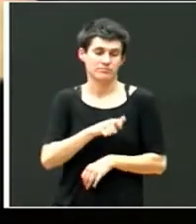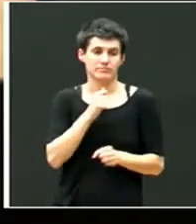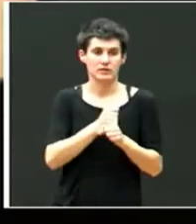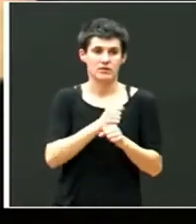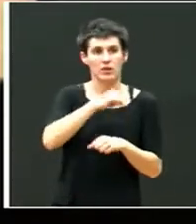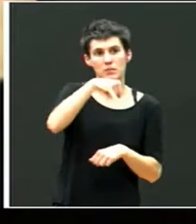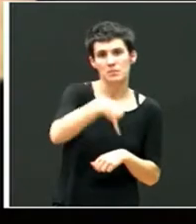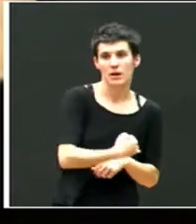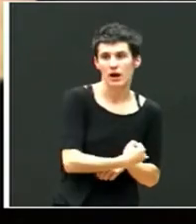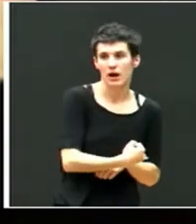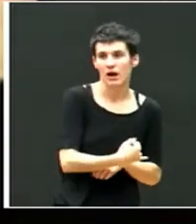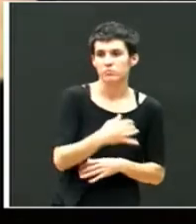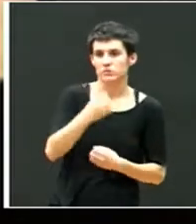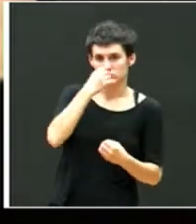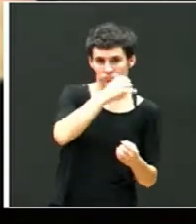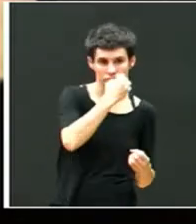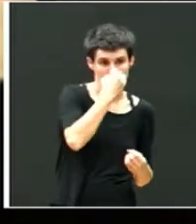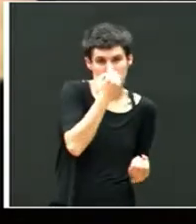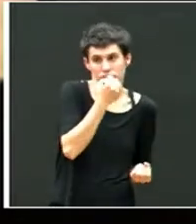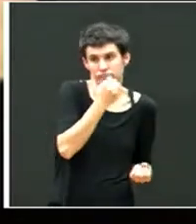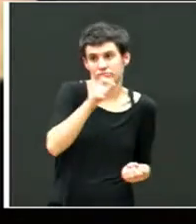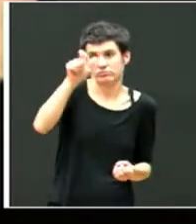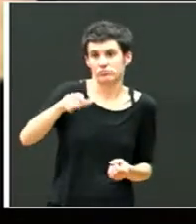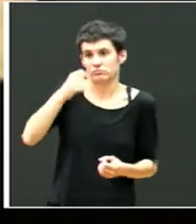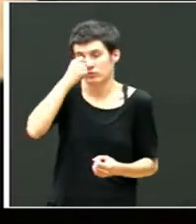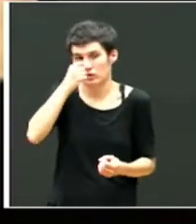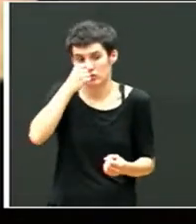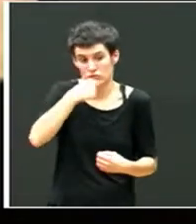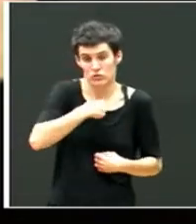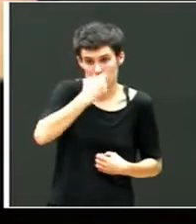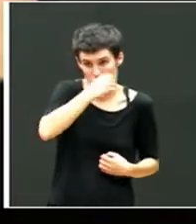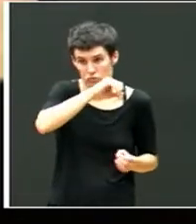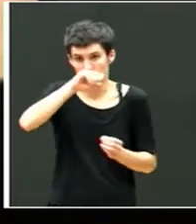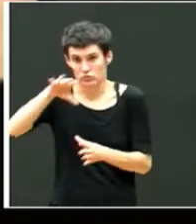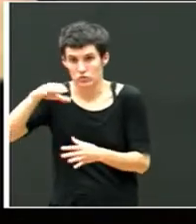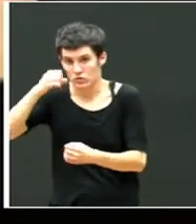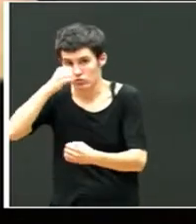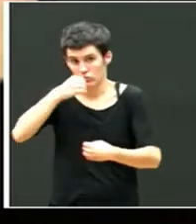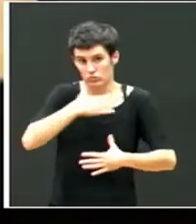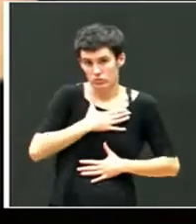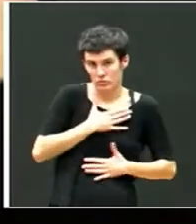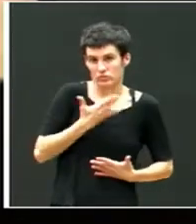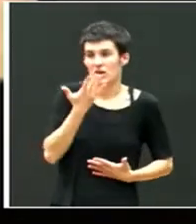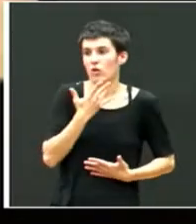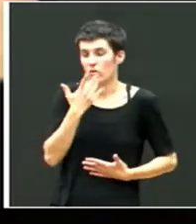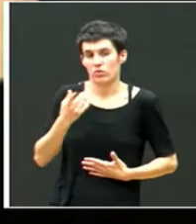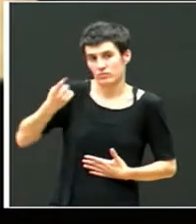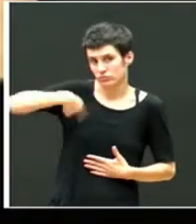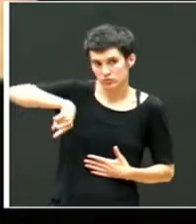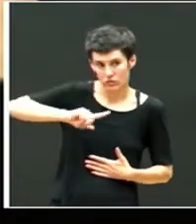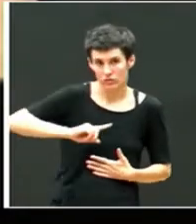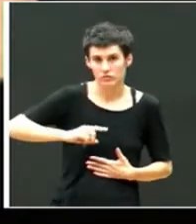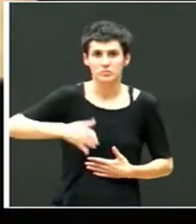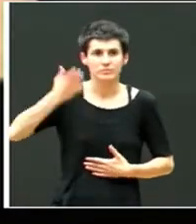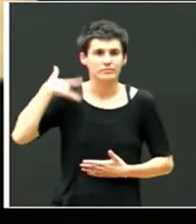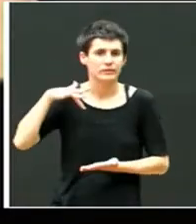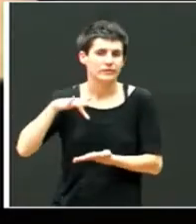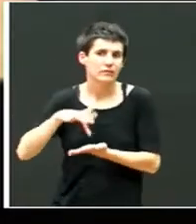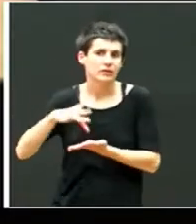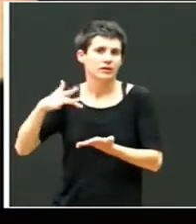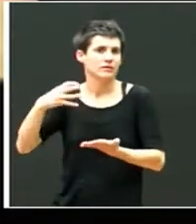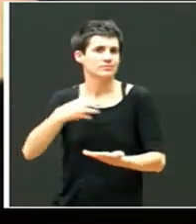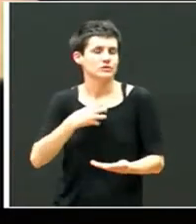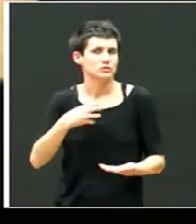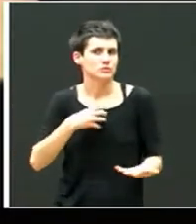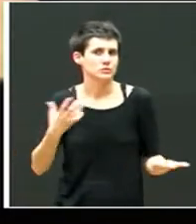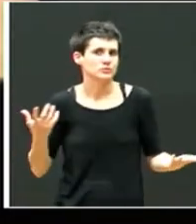bueno, pues los del mismo ciclo o por lo menos curso. Entonces ya nos conocemos un poco. Pero aquel día no pudo ser así